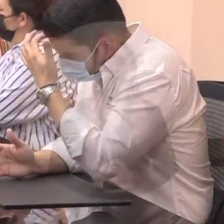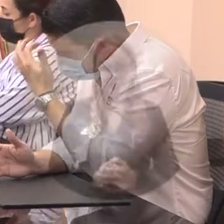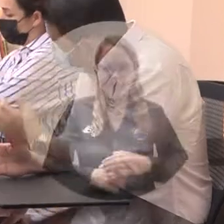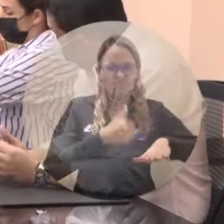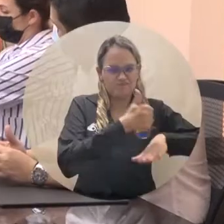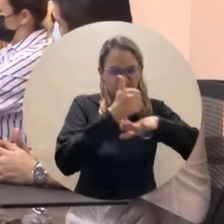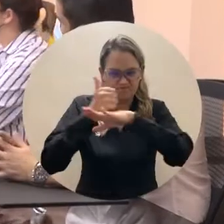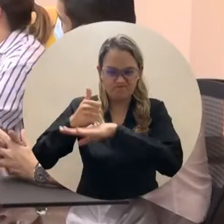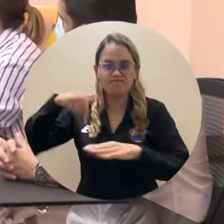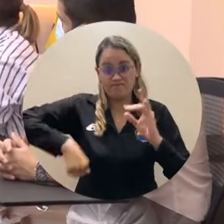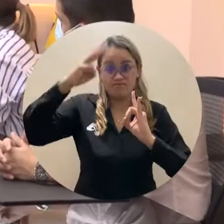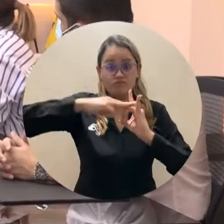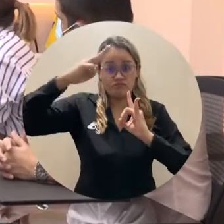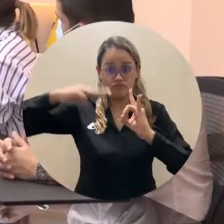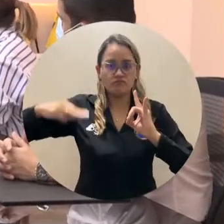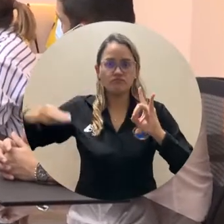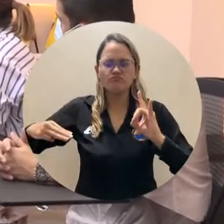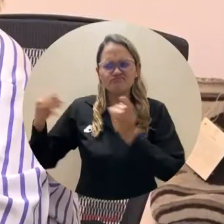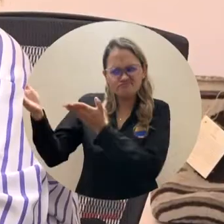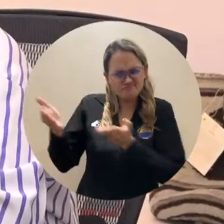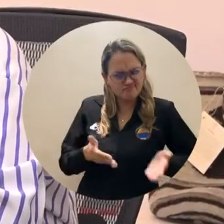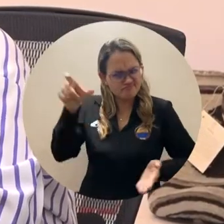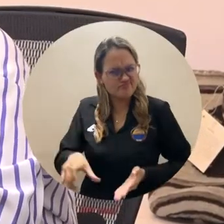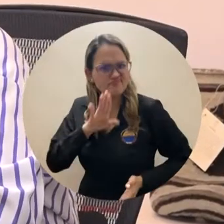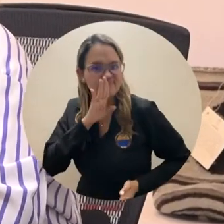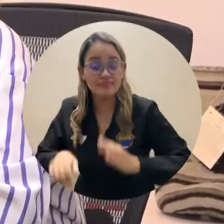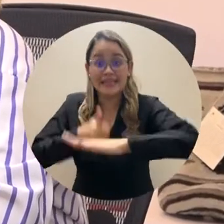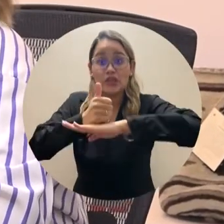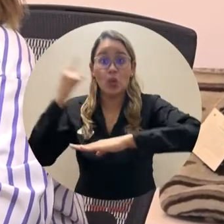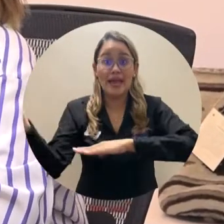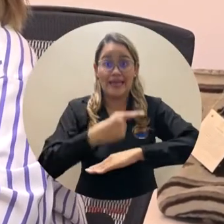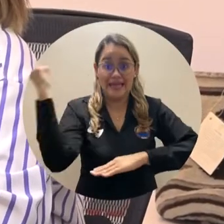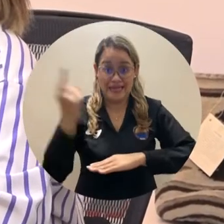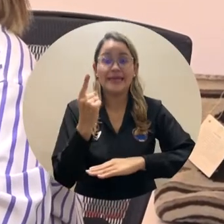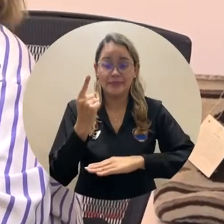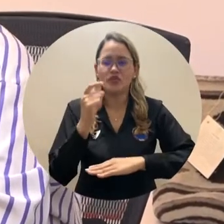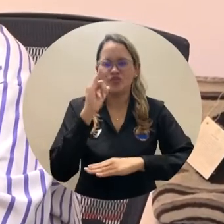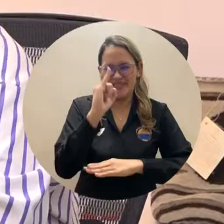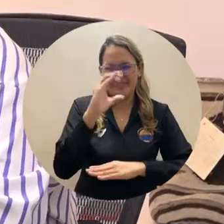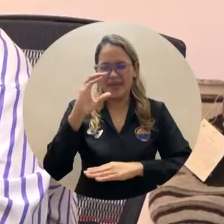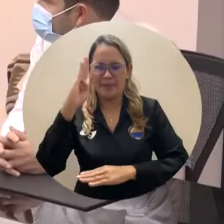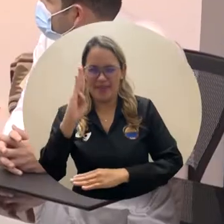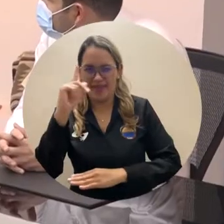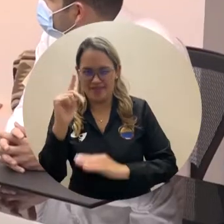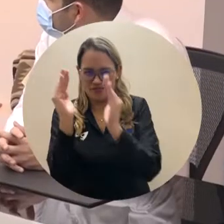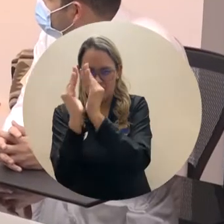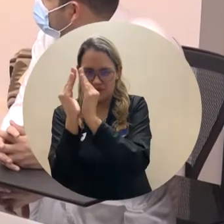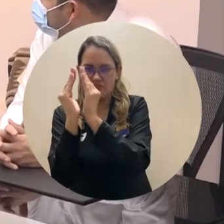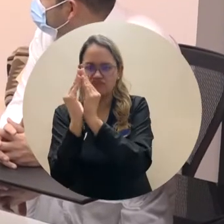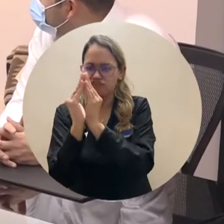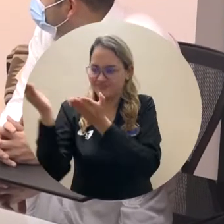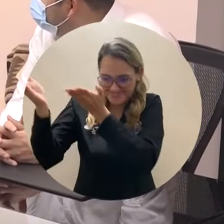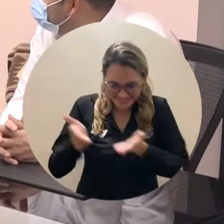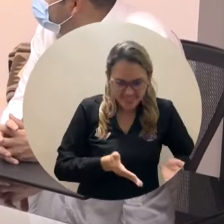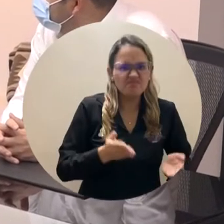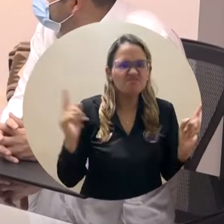Directivos de la Universidad del Magdalena recibieron en el campus a la directora general del Instituto Colombiano de Bienestar Familiar, con quien se